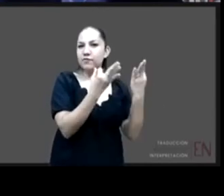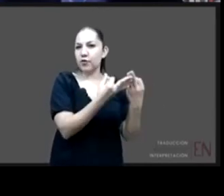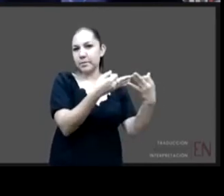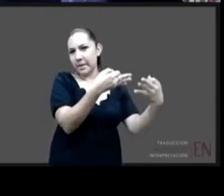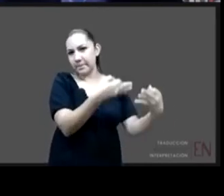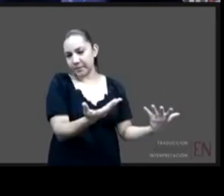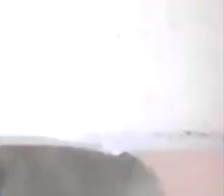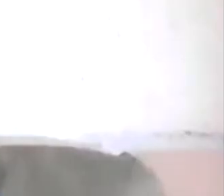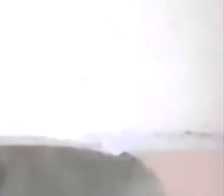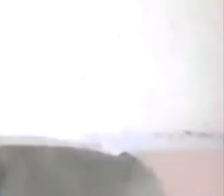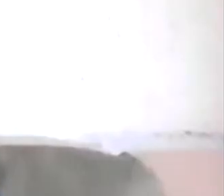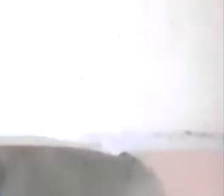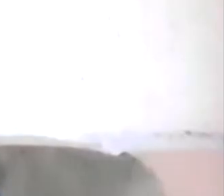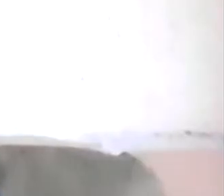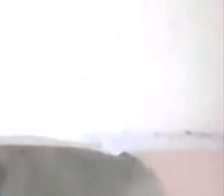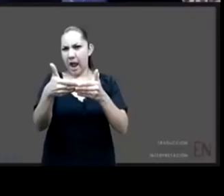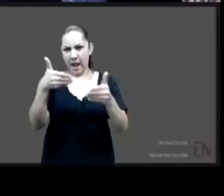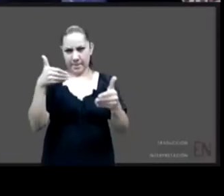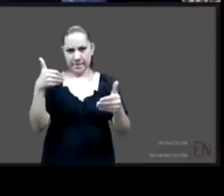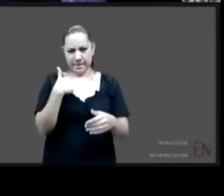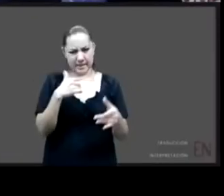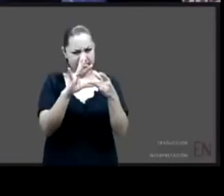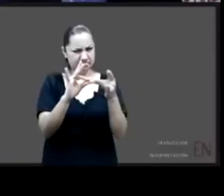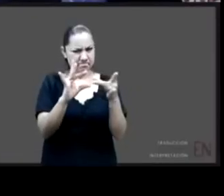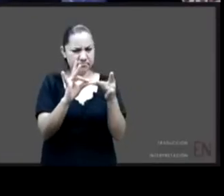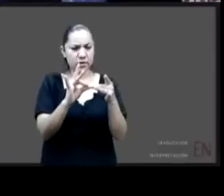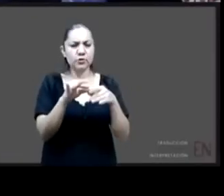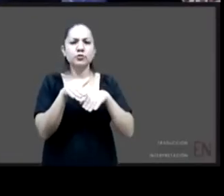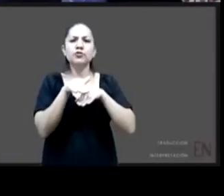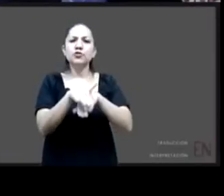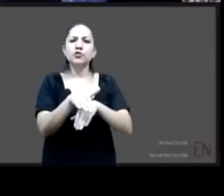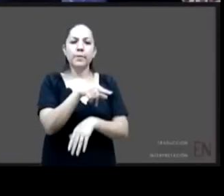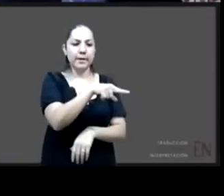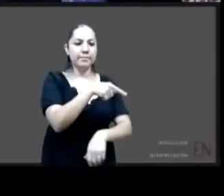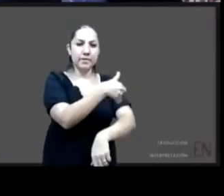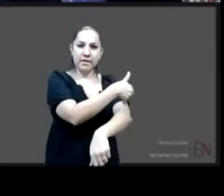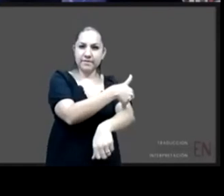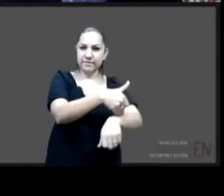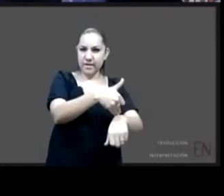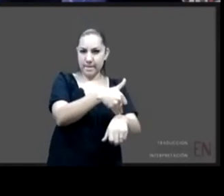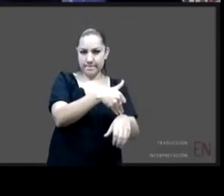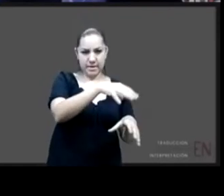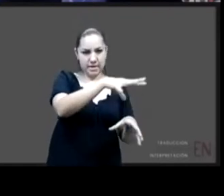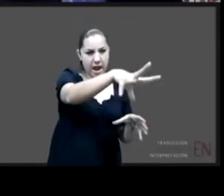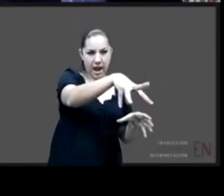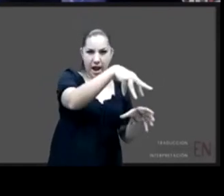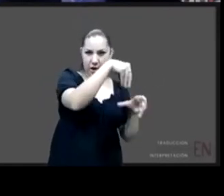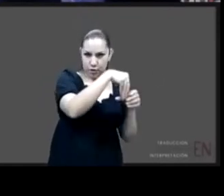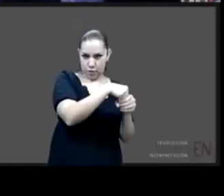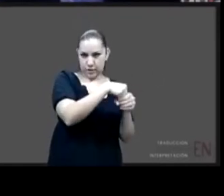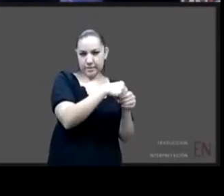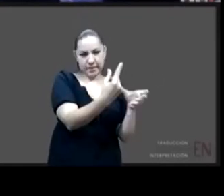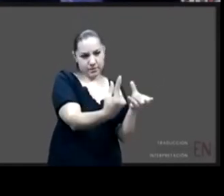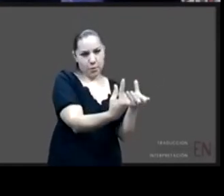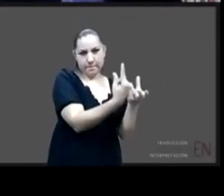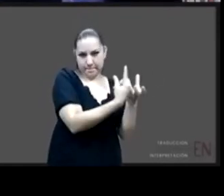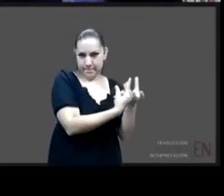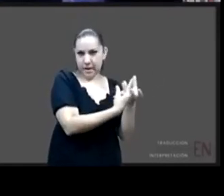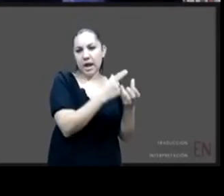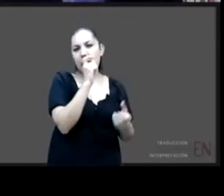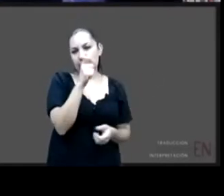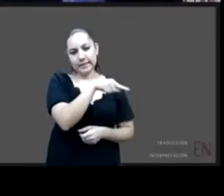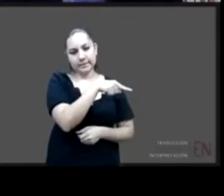profundizando sobre el acogimiento familiar como una alternativa de cuidado temporal de tipo